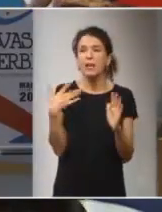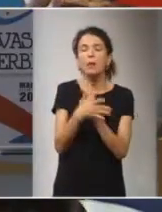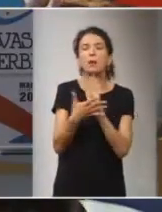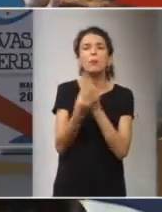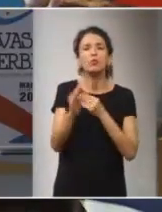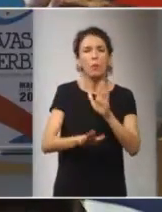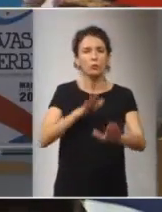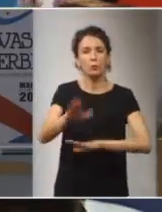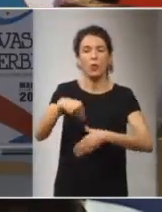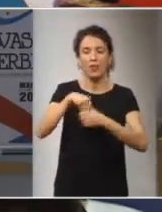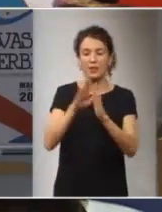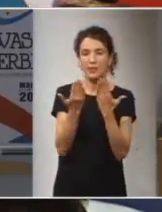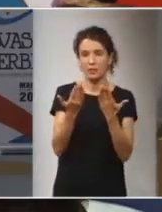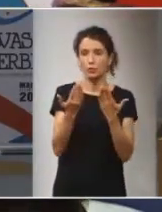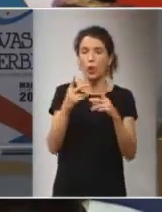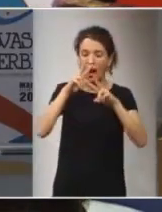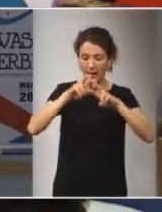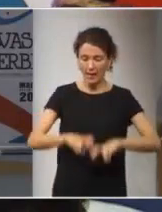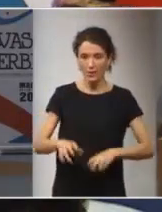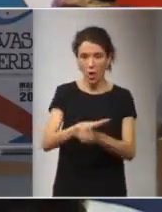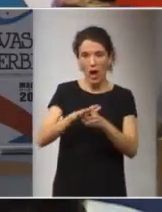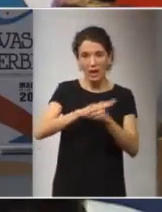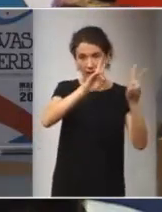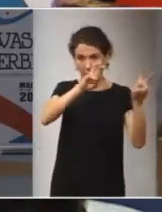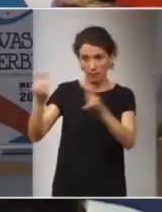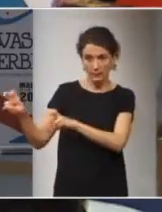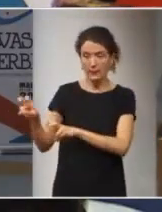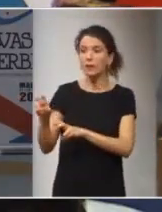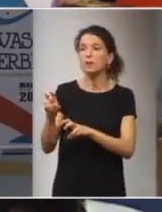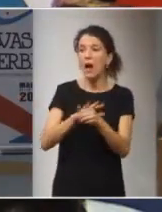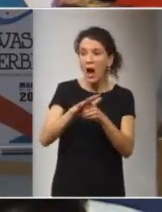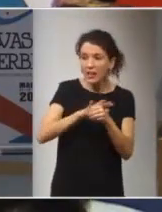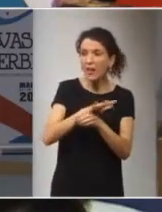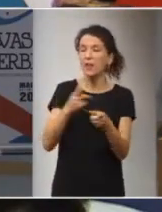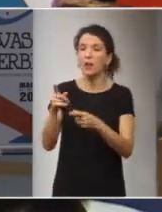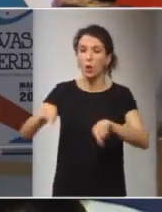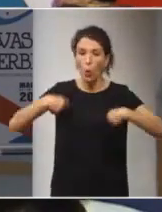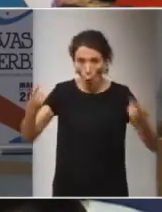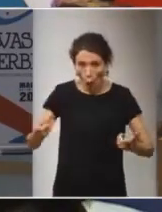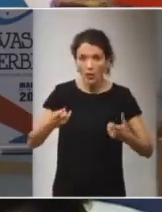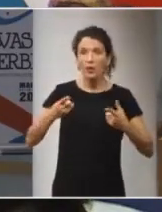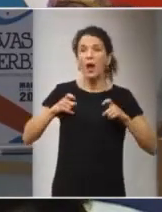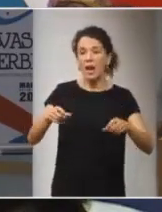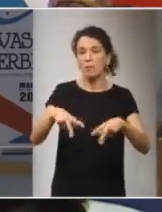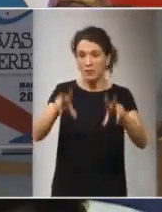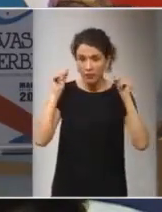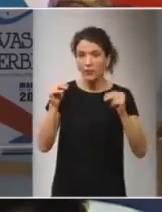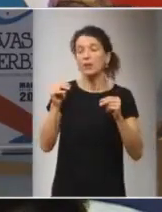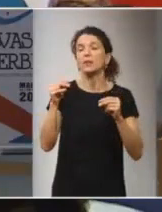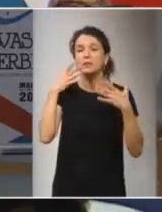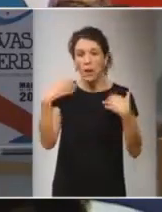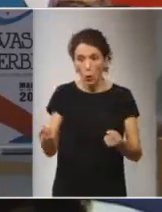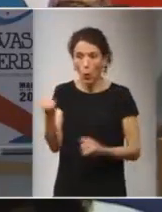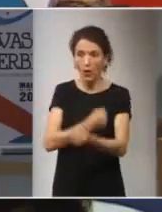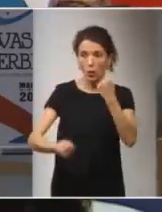muchos pasos en el libro que tienen que ver con el análisis de las áreas temáticas con las áreas de ecología de desarme de educación de salud de